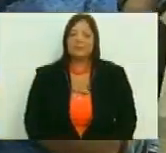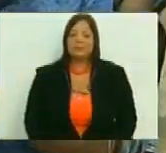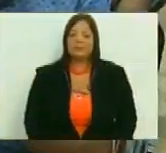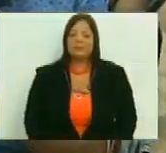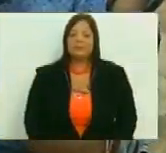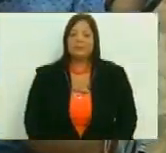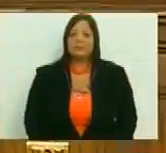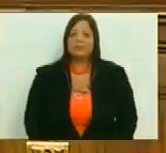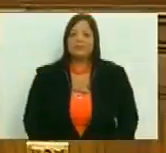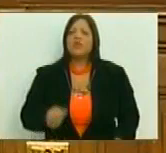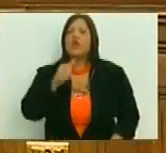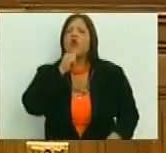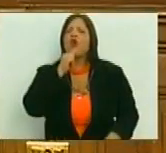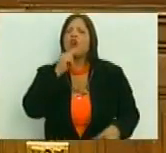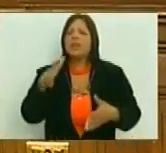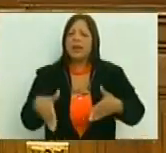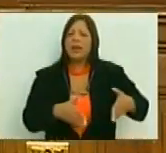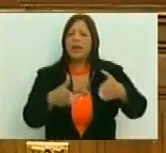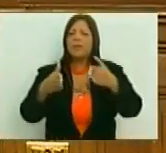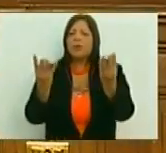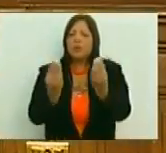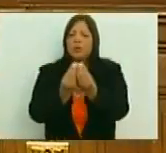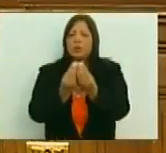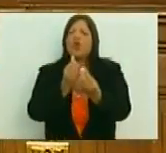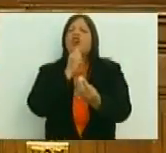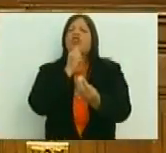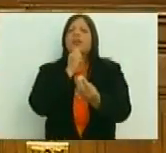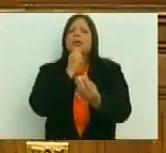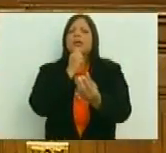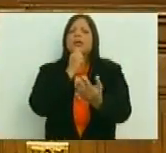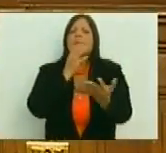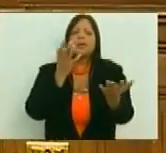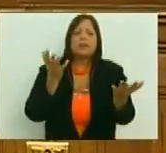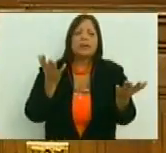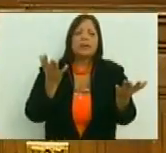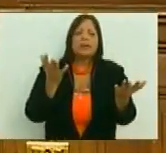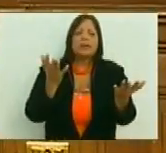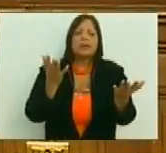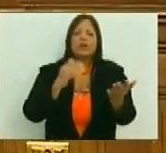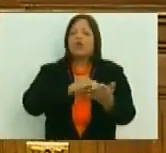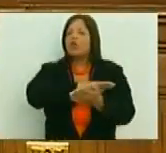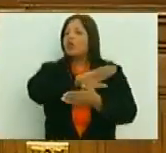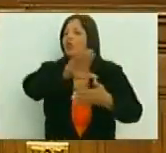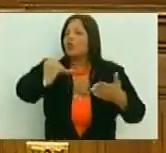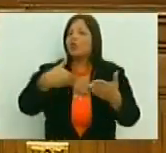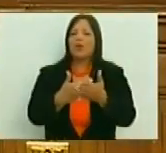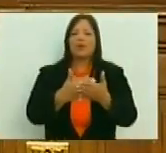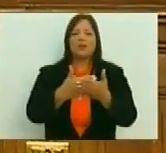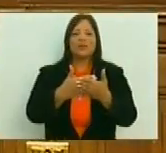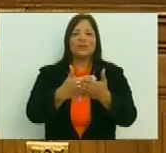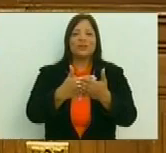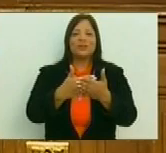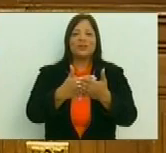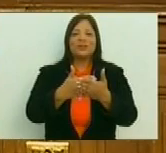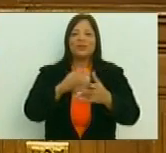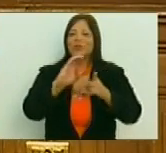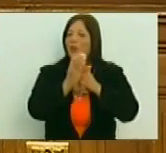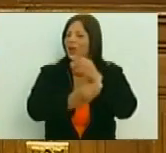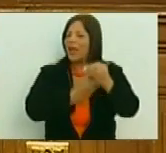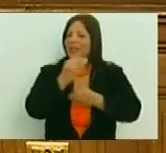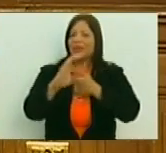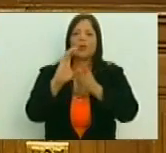¿Con quiénes queremos transitar este camino? Bueno, con todos los hacedores de cultura.